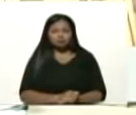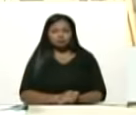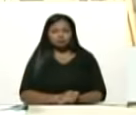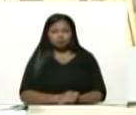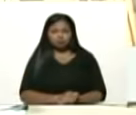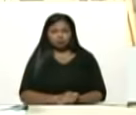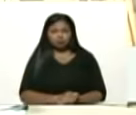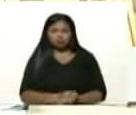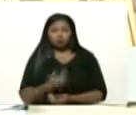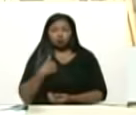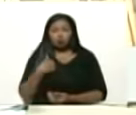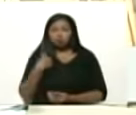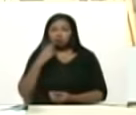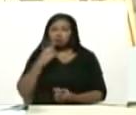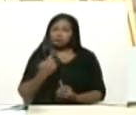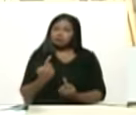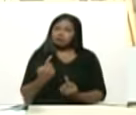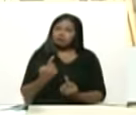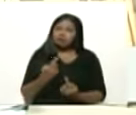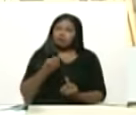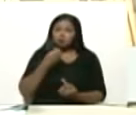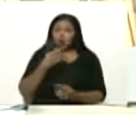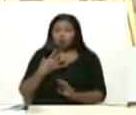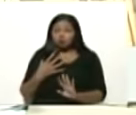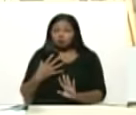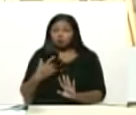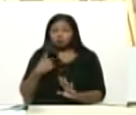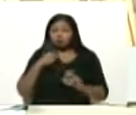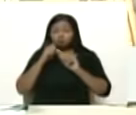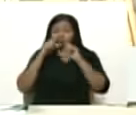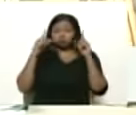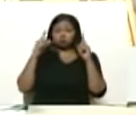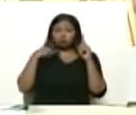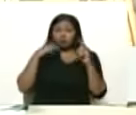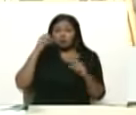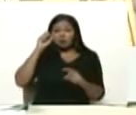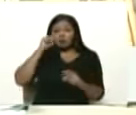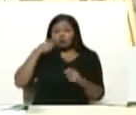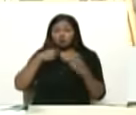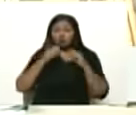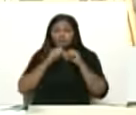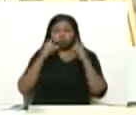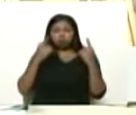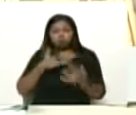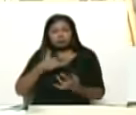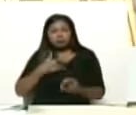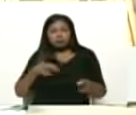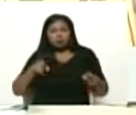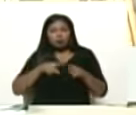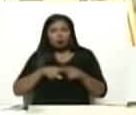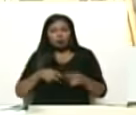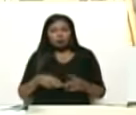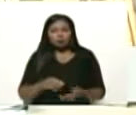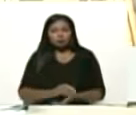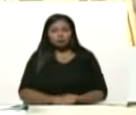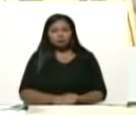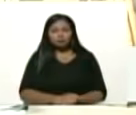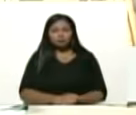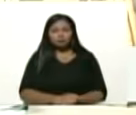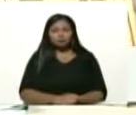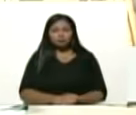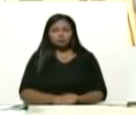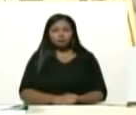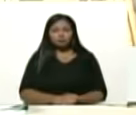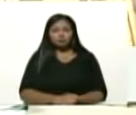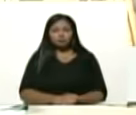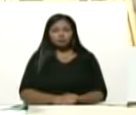y yo le dije bueno me impresioné ahorita recuerdo y todavía me impresiona lo que él me dijo no